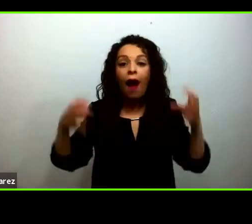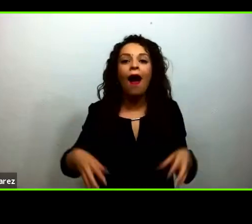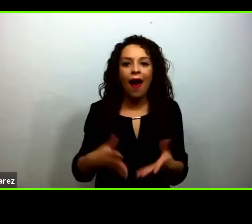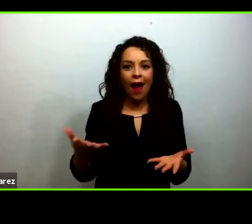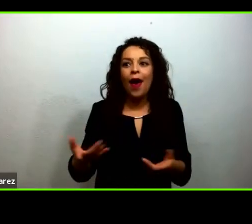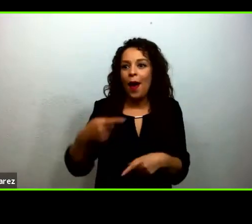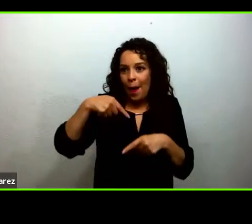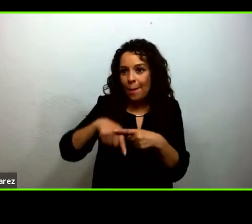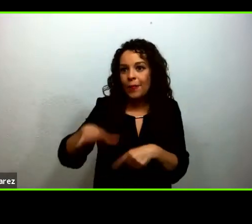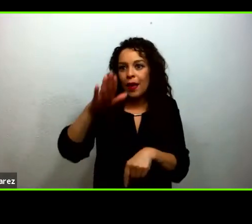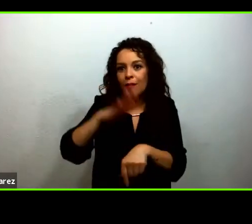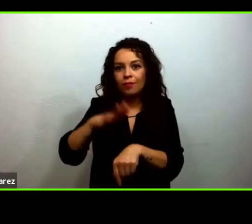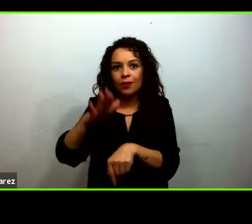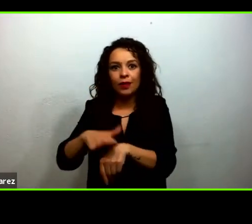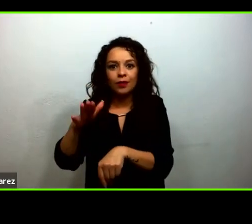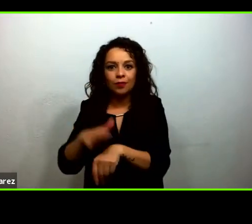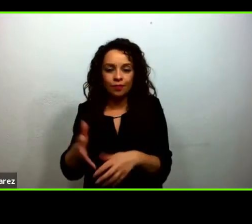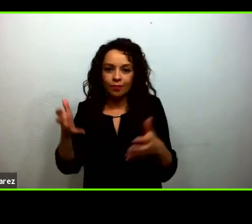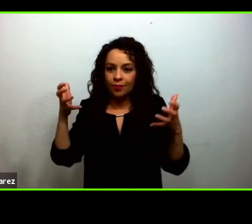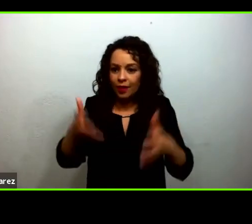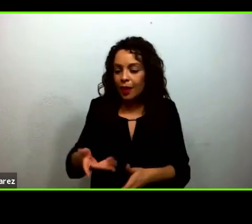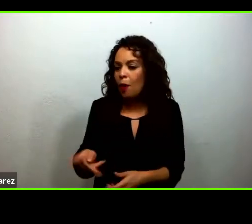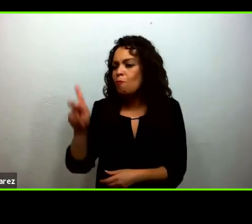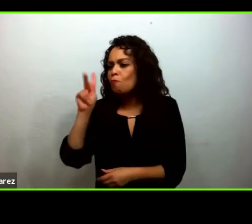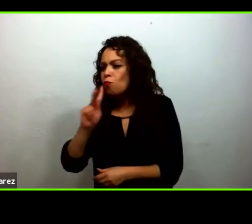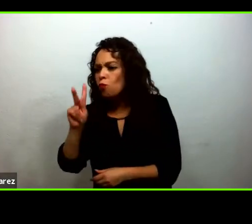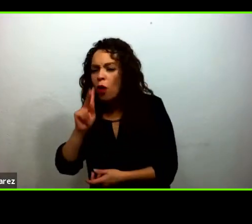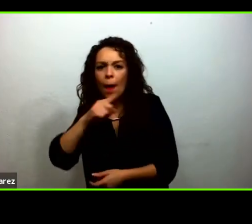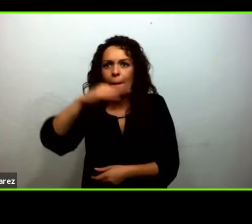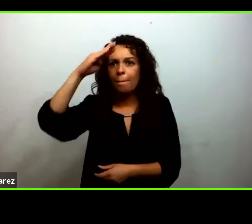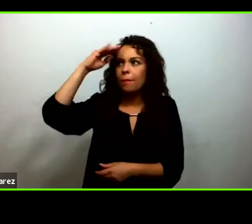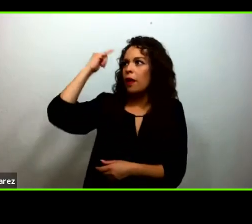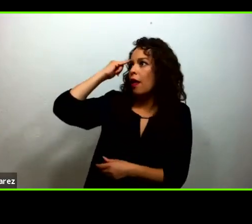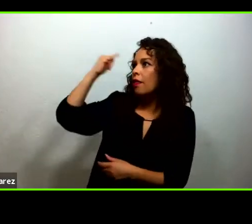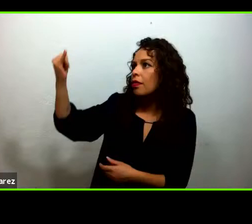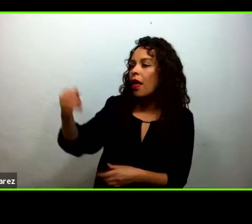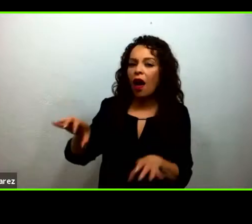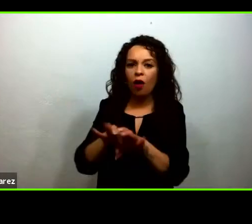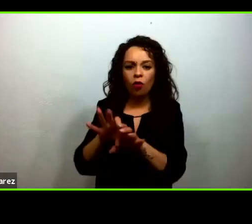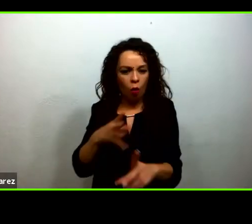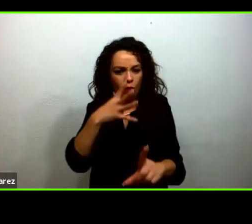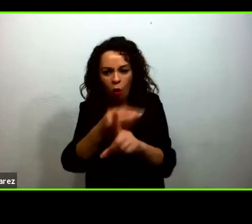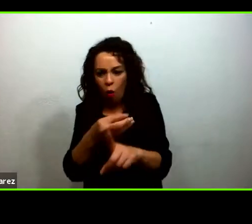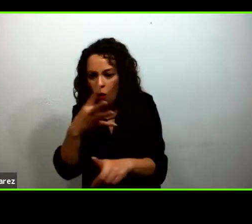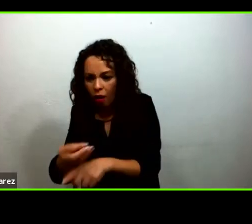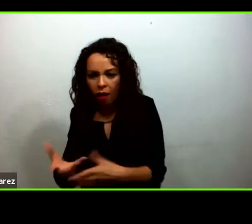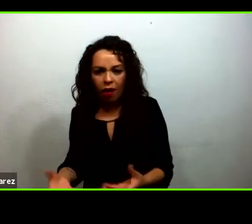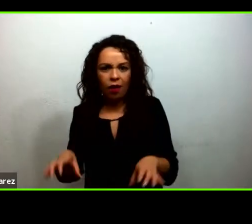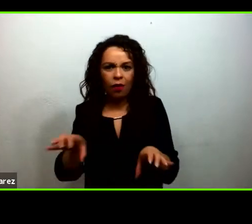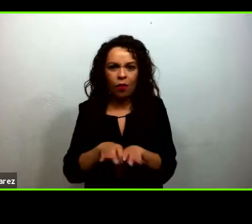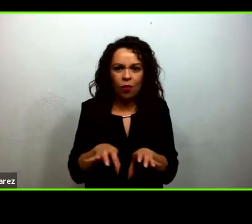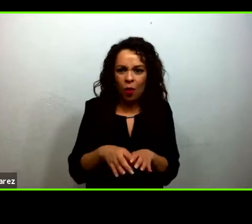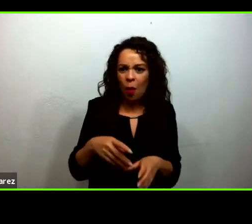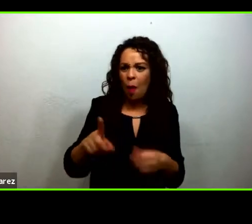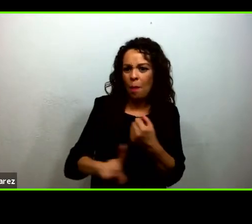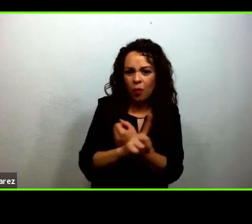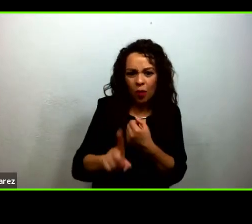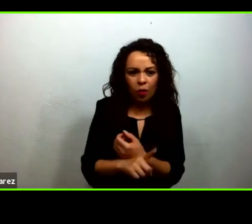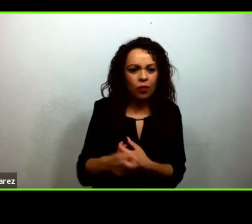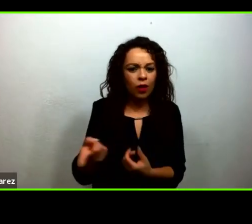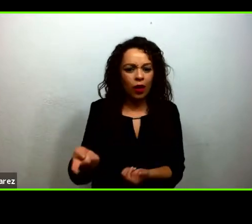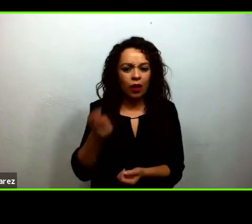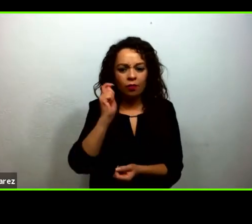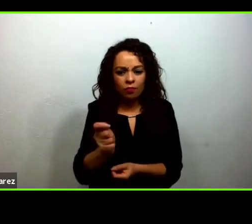probar generar hipótesis buscar soluciones. Otra frase que nos decían en